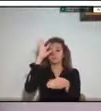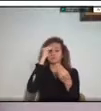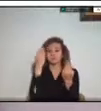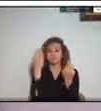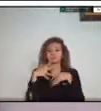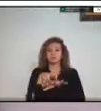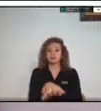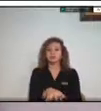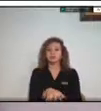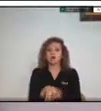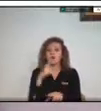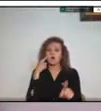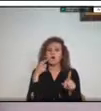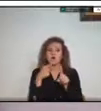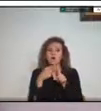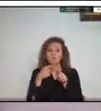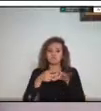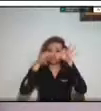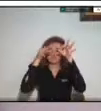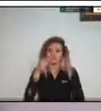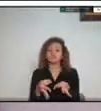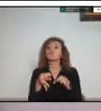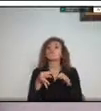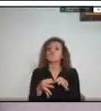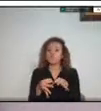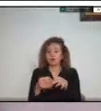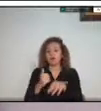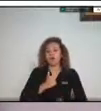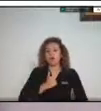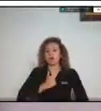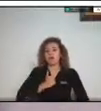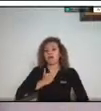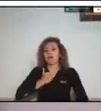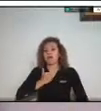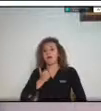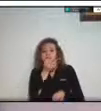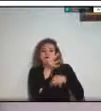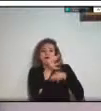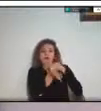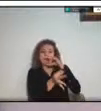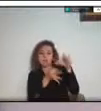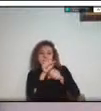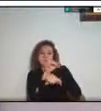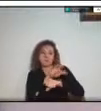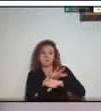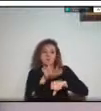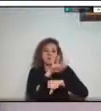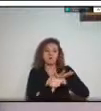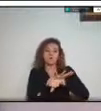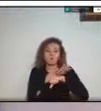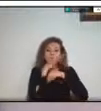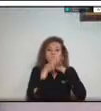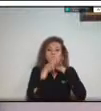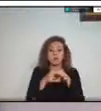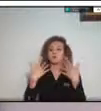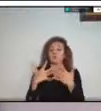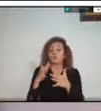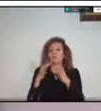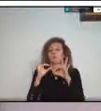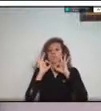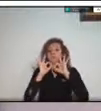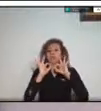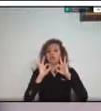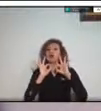estrategias de aprovechamiento manejo y conservación de los recursos naturales ha coordinado procesos de planificación y ordenamiento